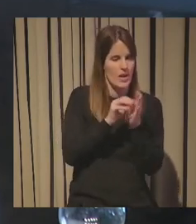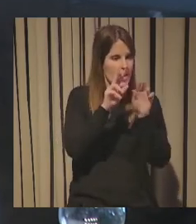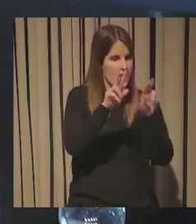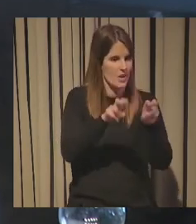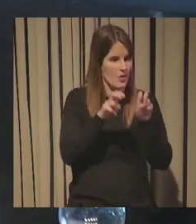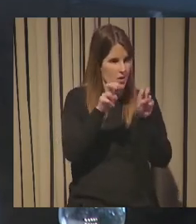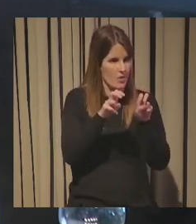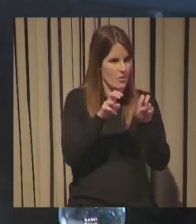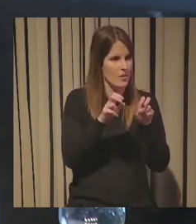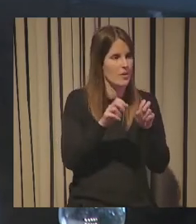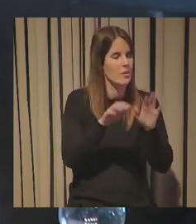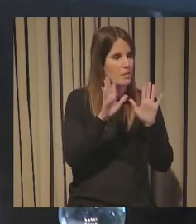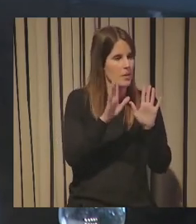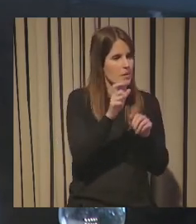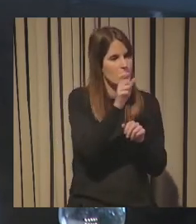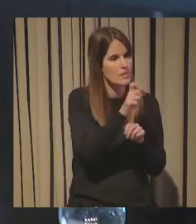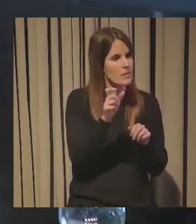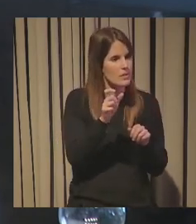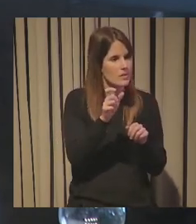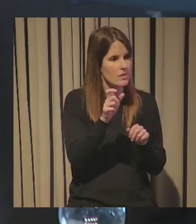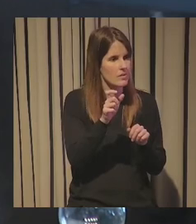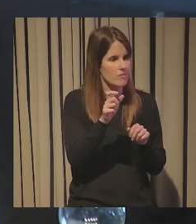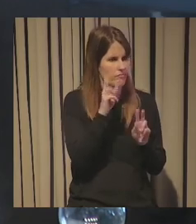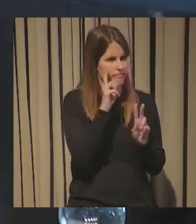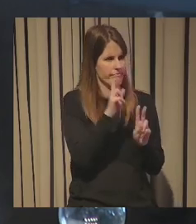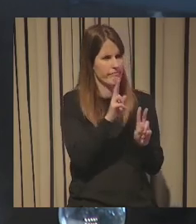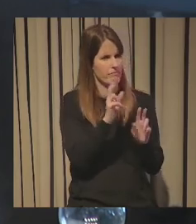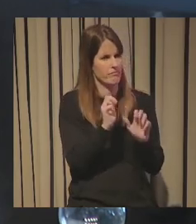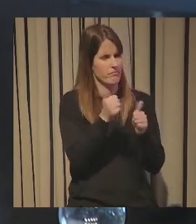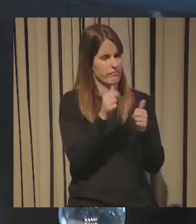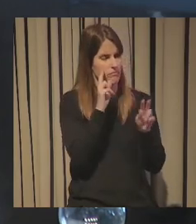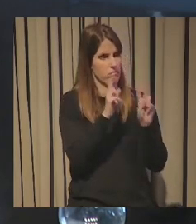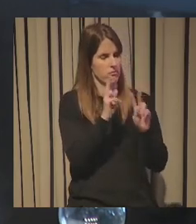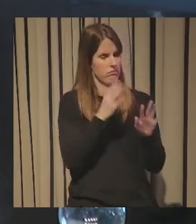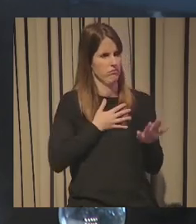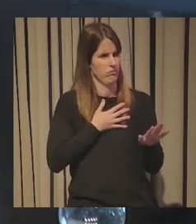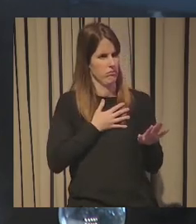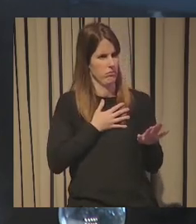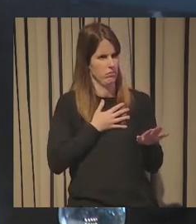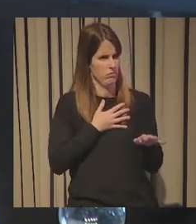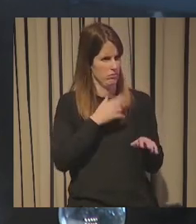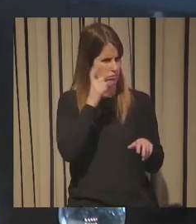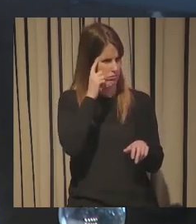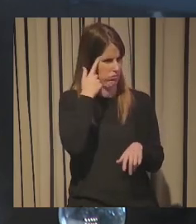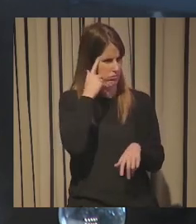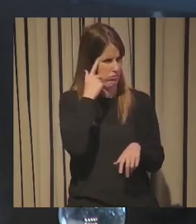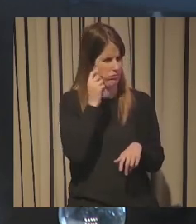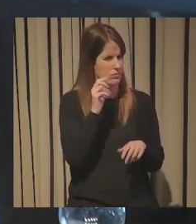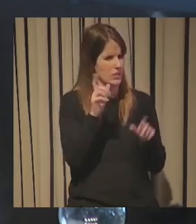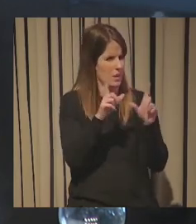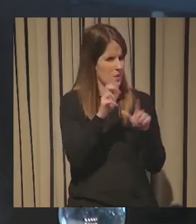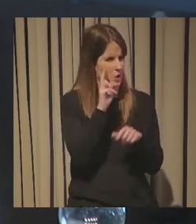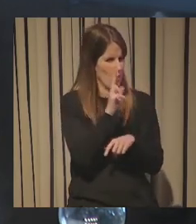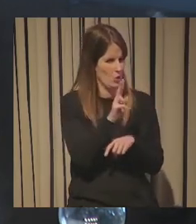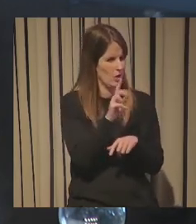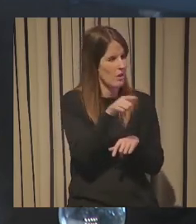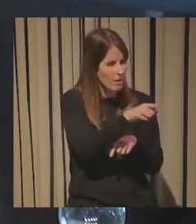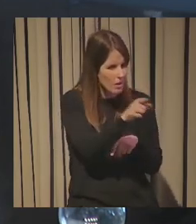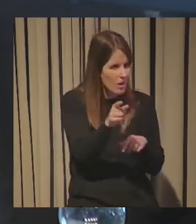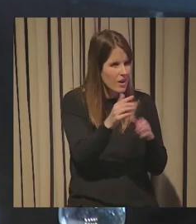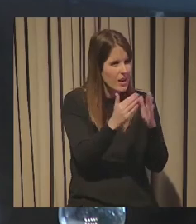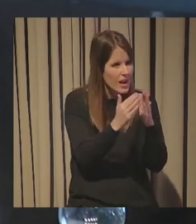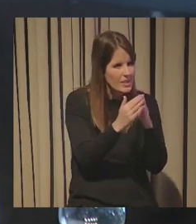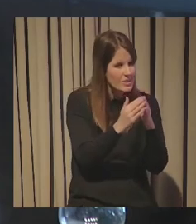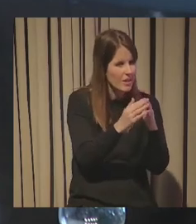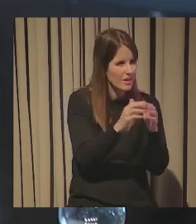pero nuestro espectador en el momento que los estrenamos no estaba preparado le parecía una marcianada ver a tele ver a gente que está viendo la tele